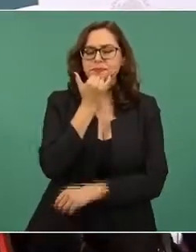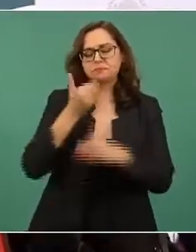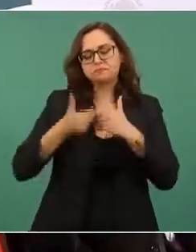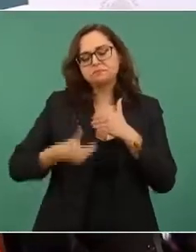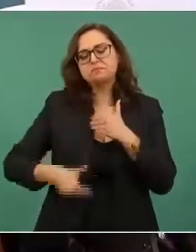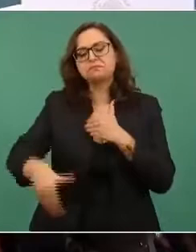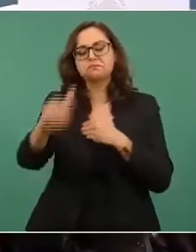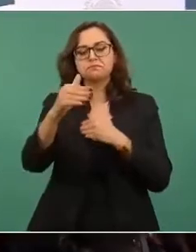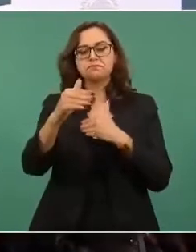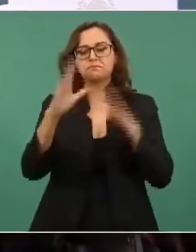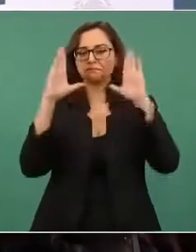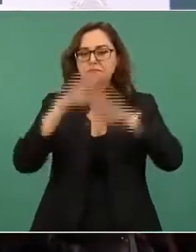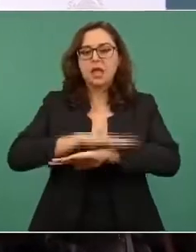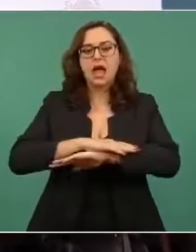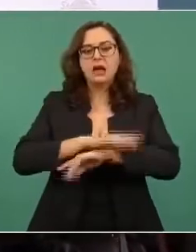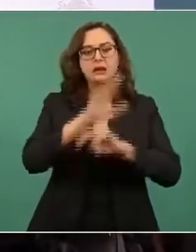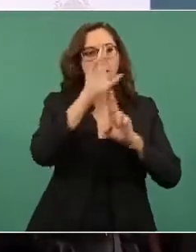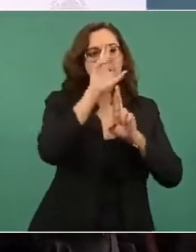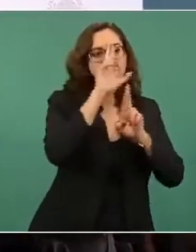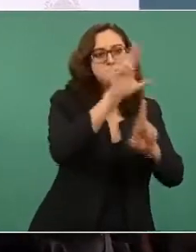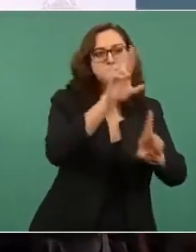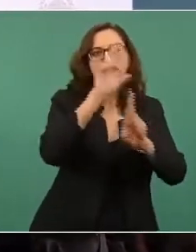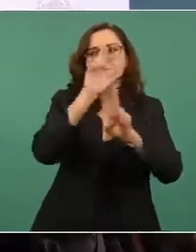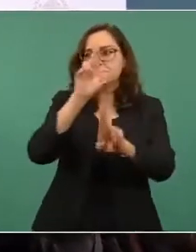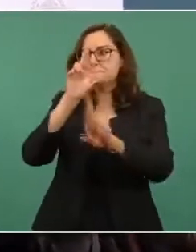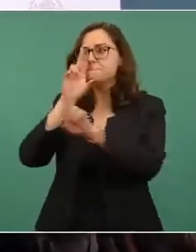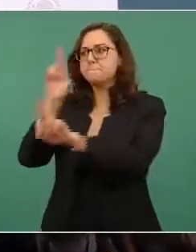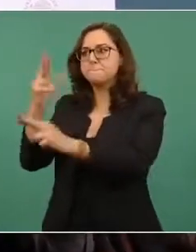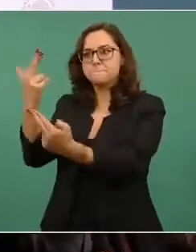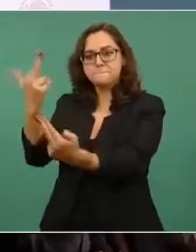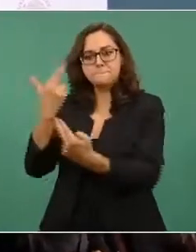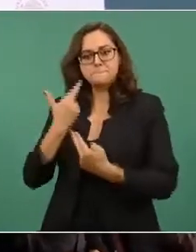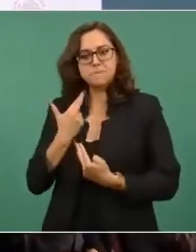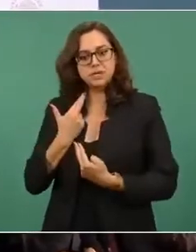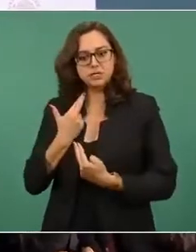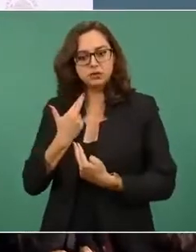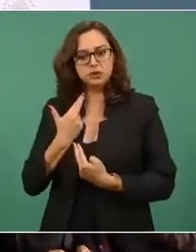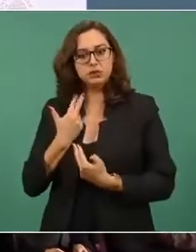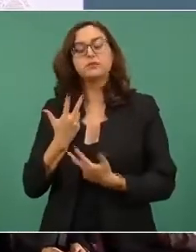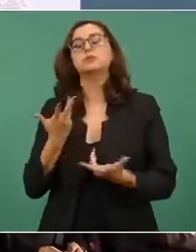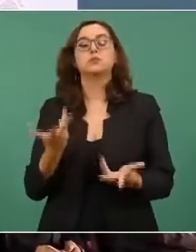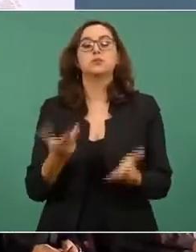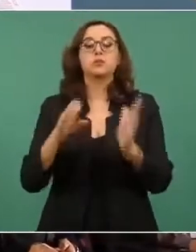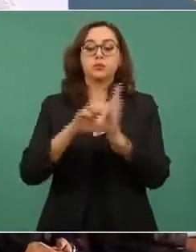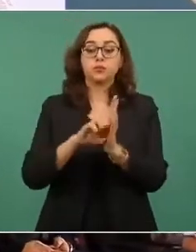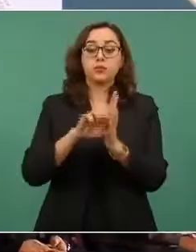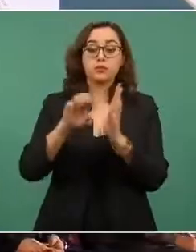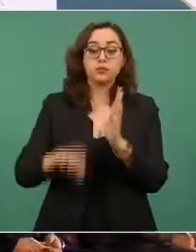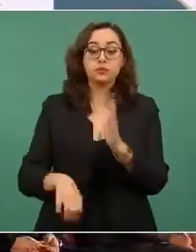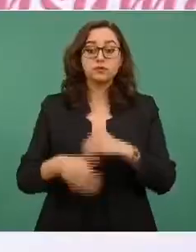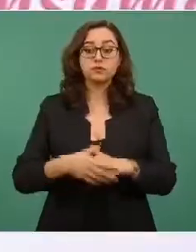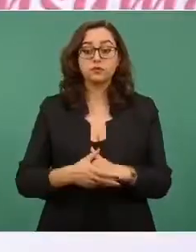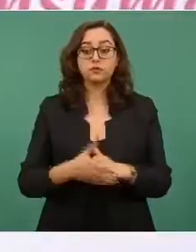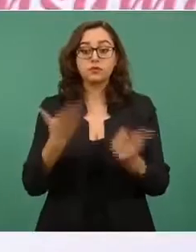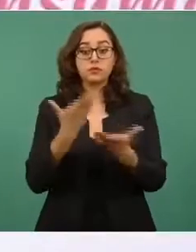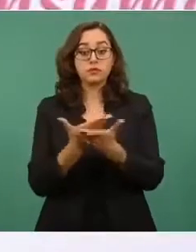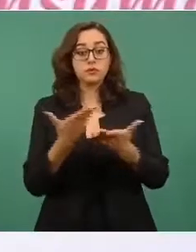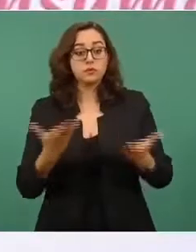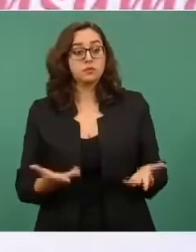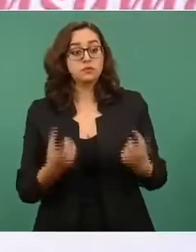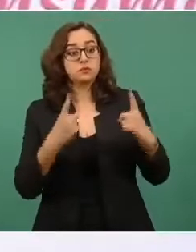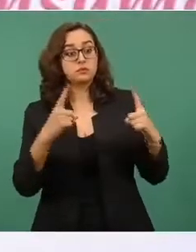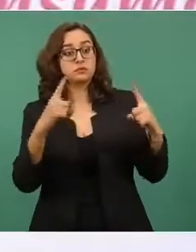ejemplo, mantenemos buenas relaciones con la Iglesia católica.